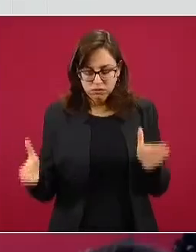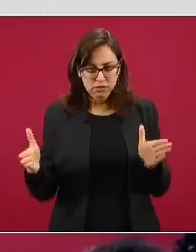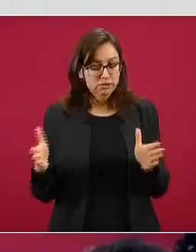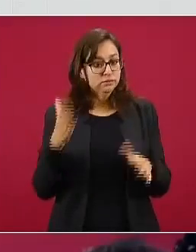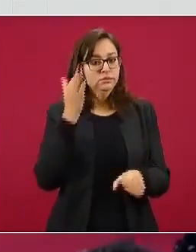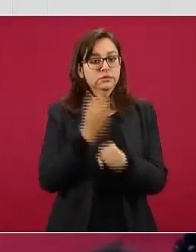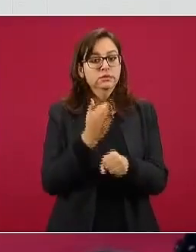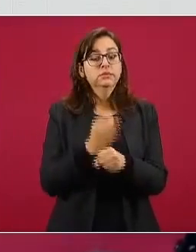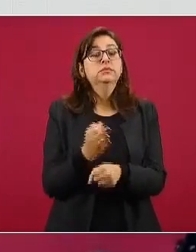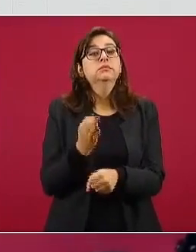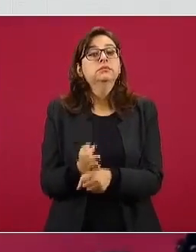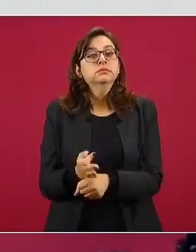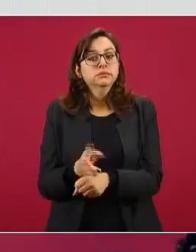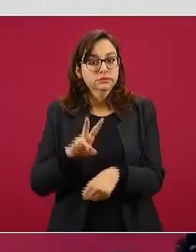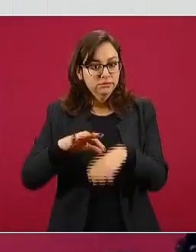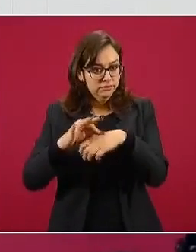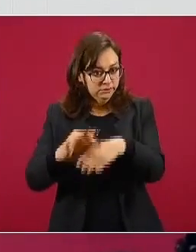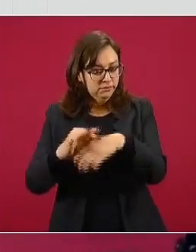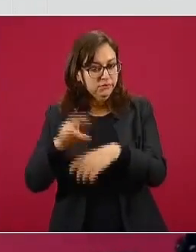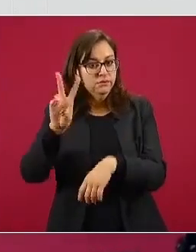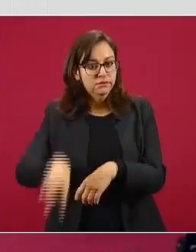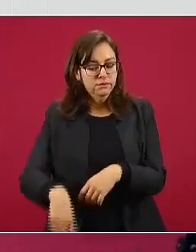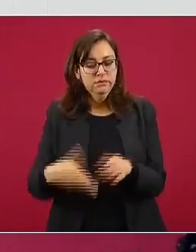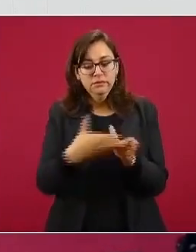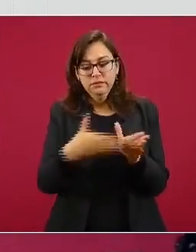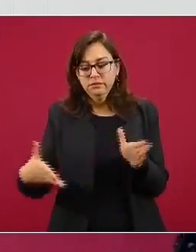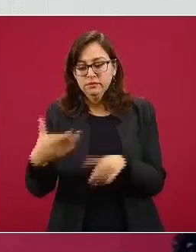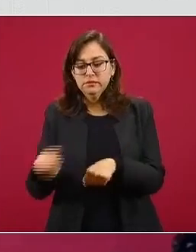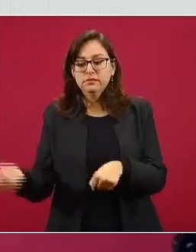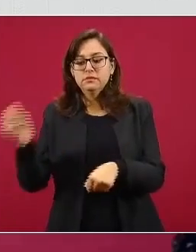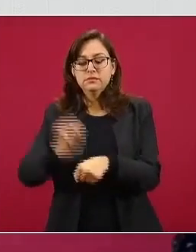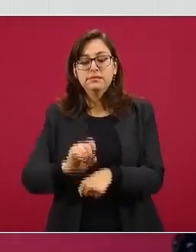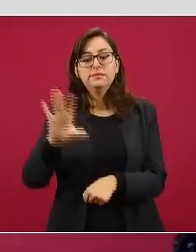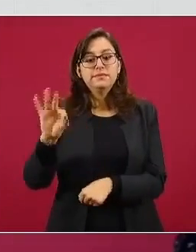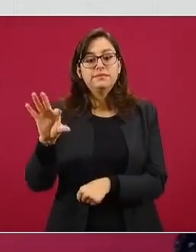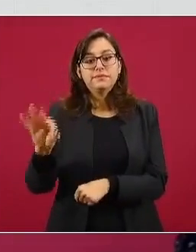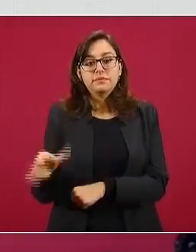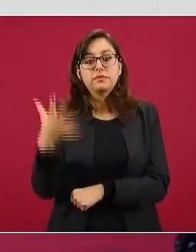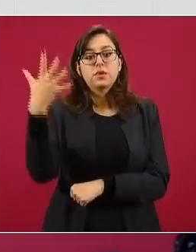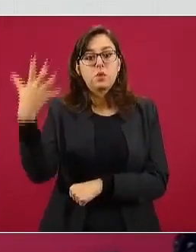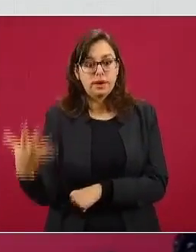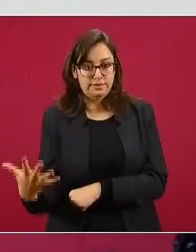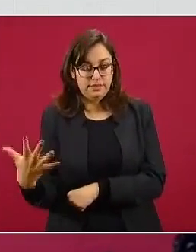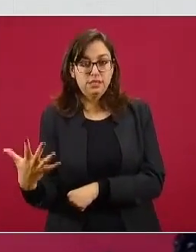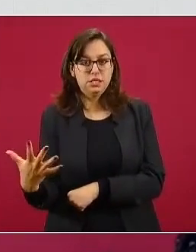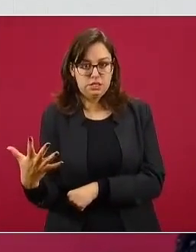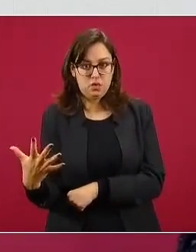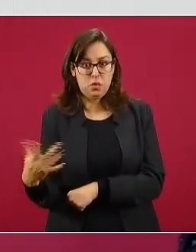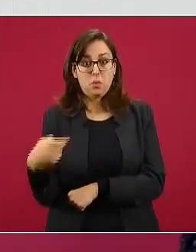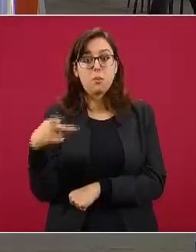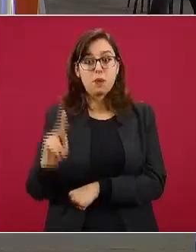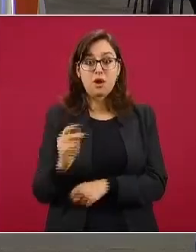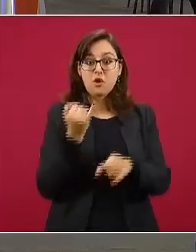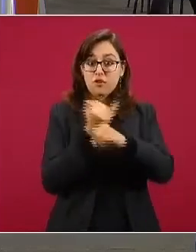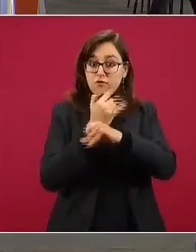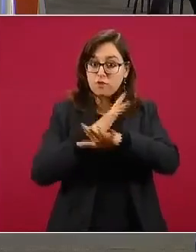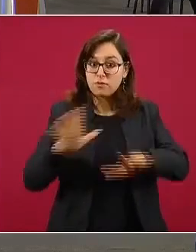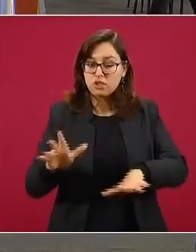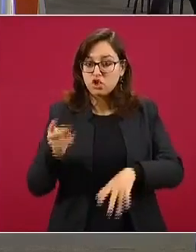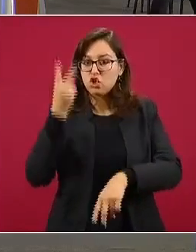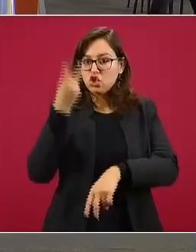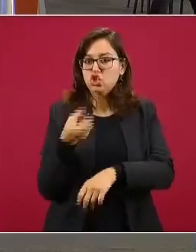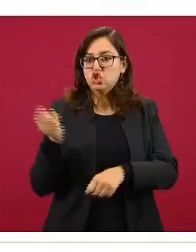estamos en la semana 45 del año, hoy que es 3 de noviembre, estamos en la semana 45, pero no tenemos